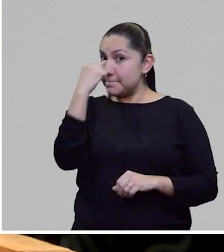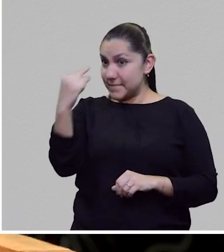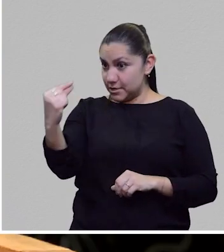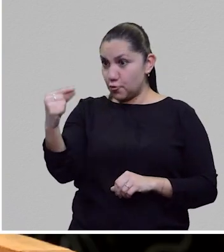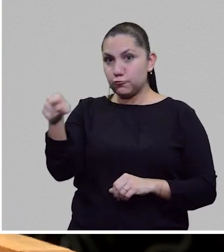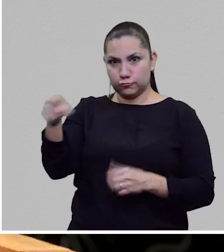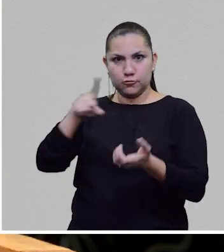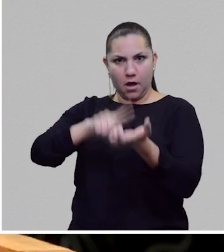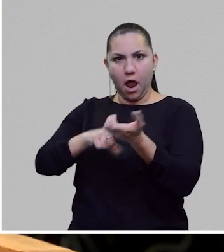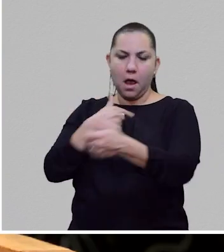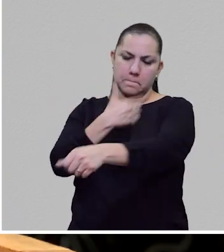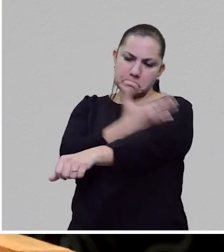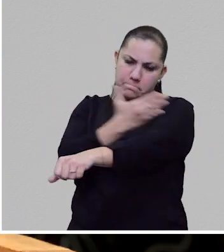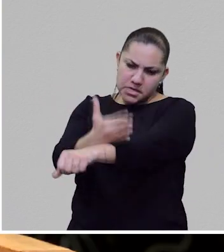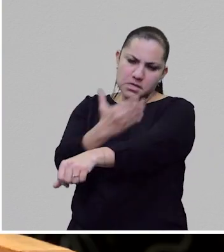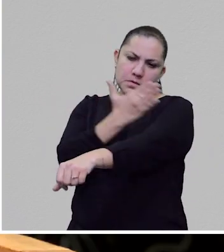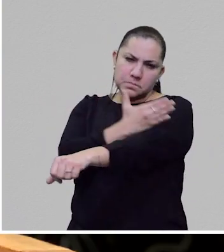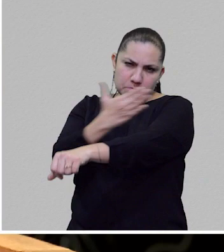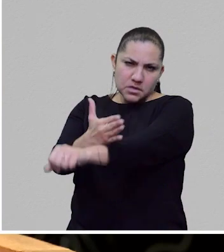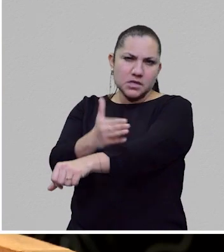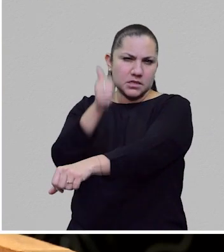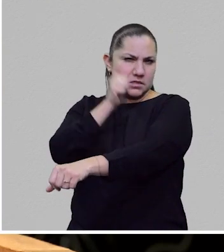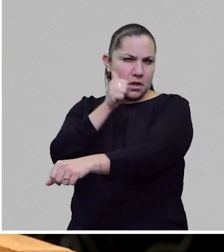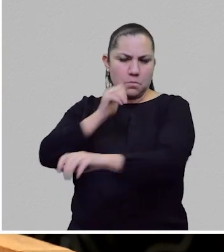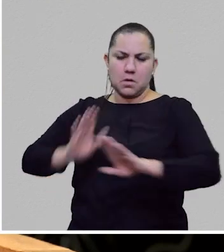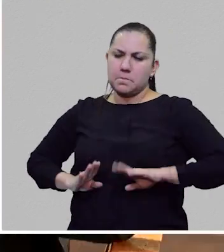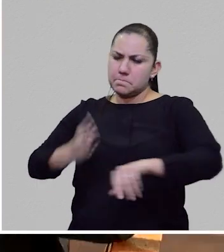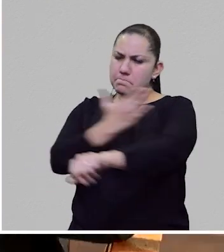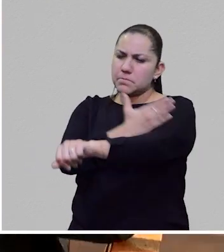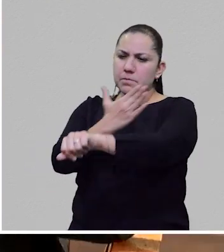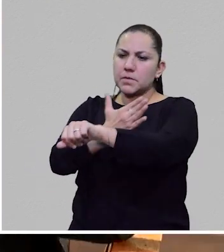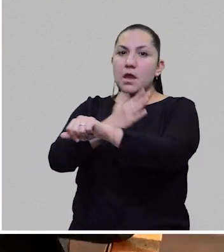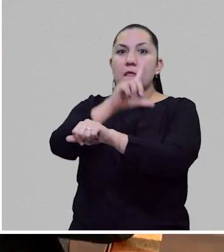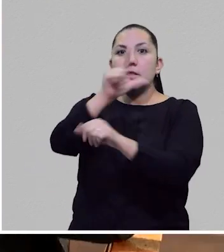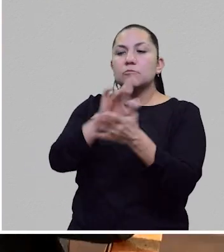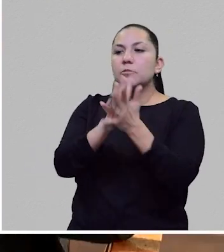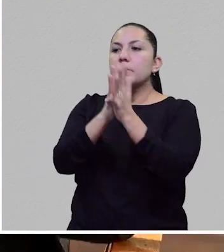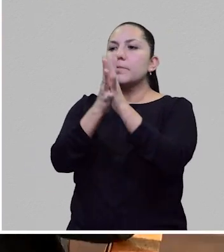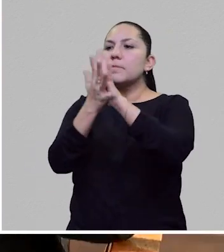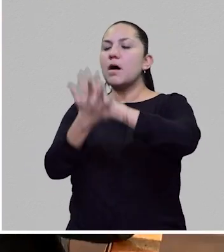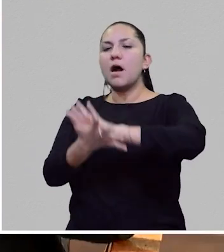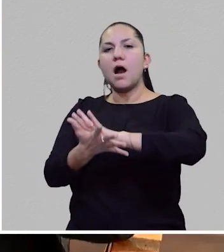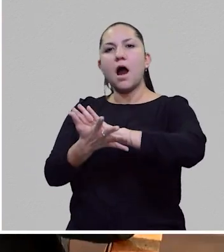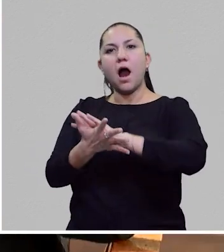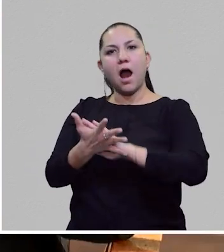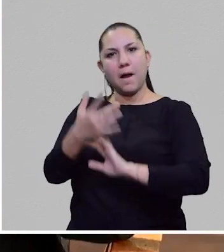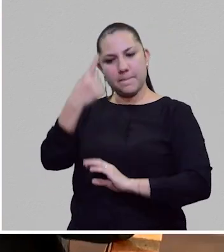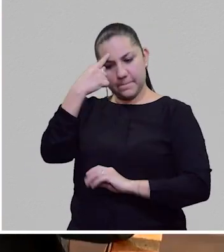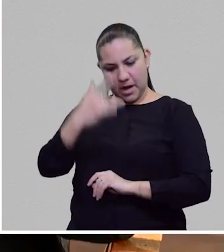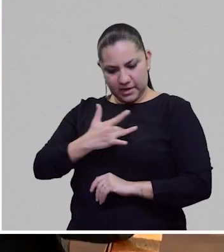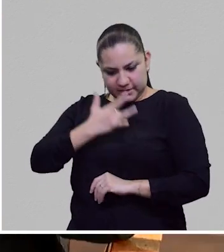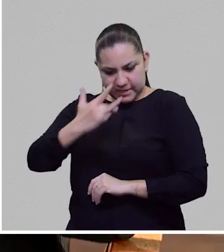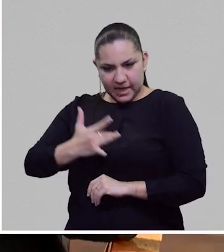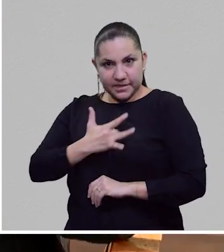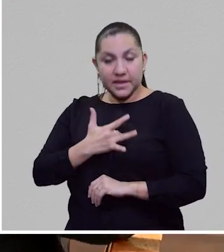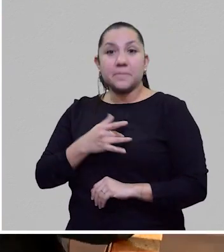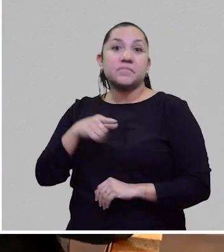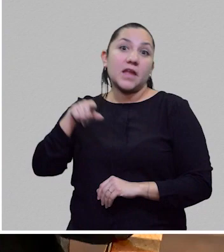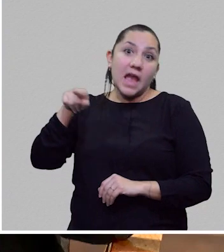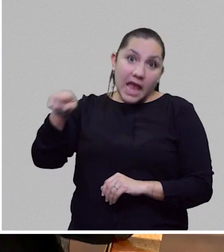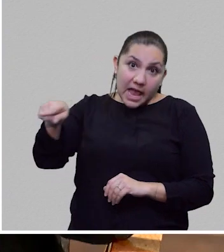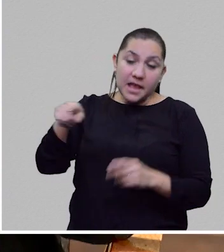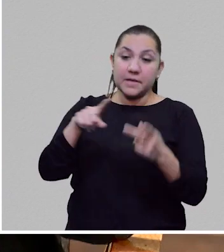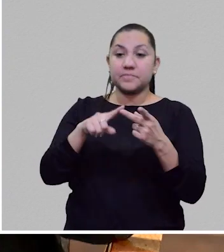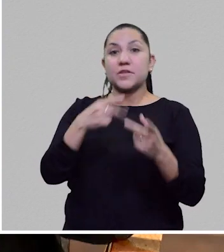de gracia, que es el estado humano, al alcanzar la virtud al final del cuento. El hombre de Ojalá lo que está pidiendo es un